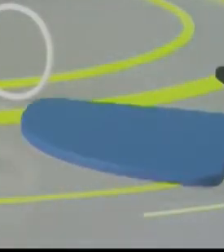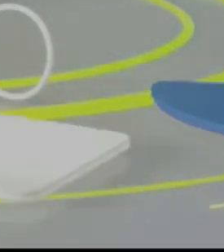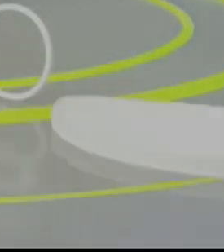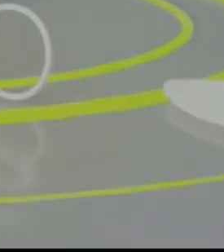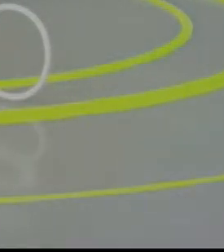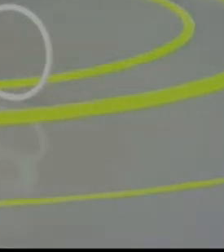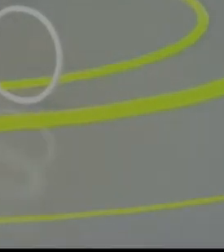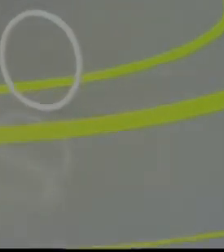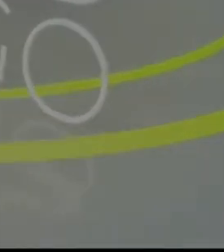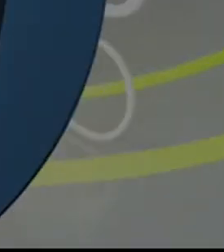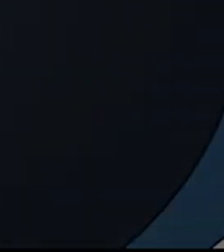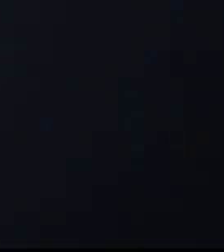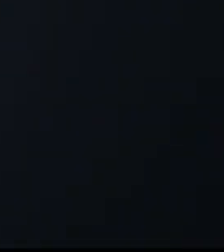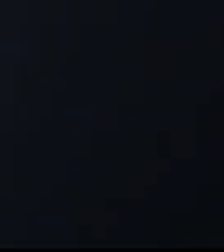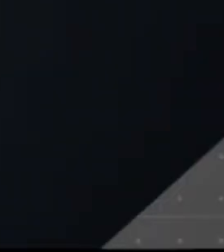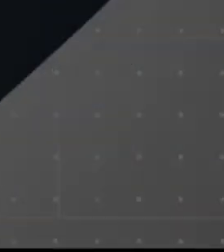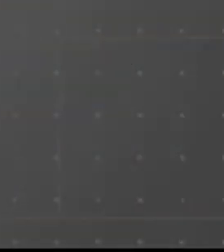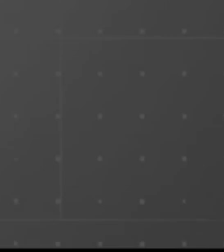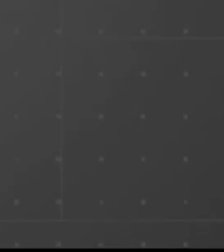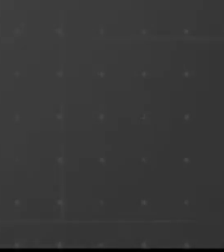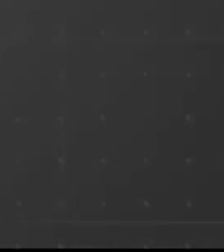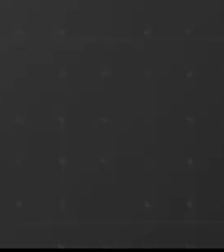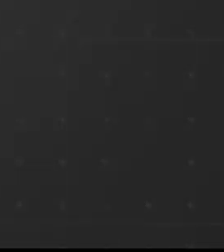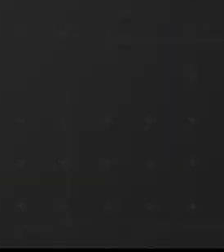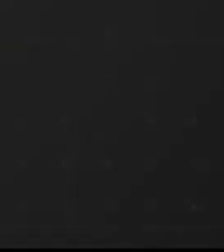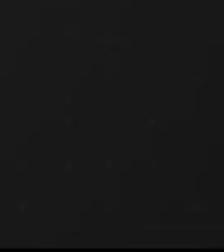gracias gracias gracias CC por Antarctica Films